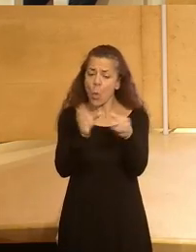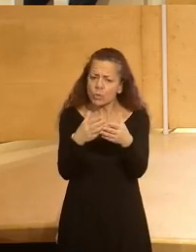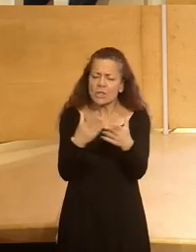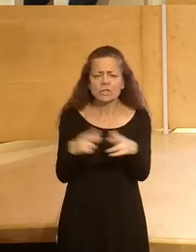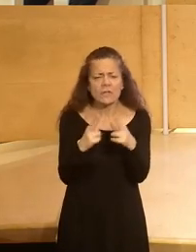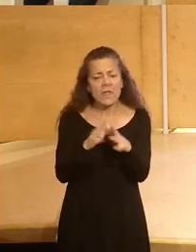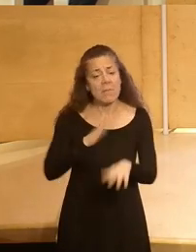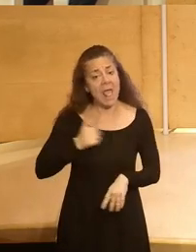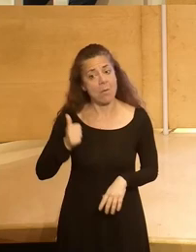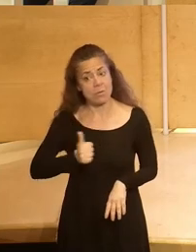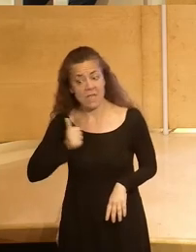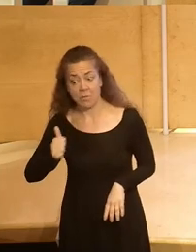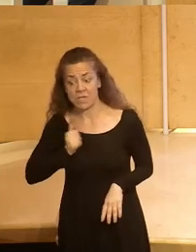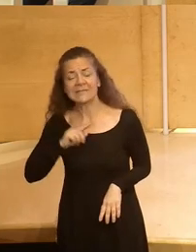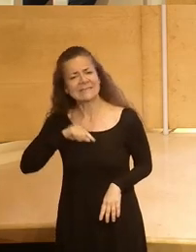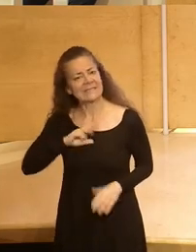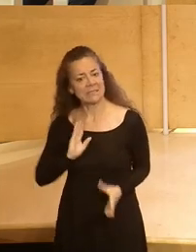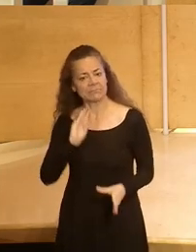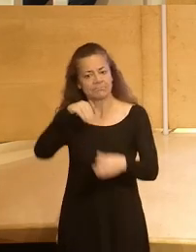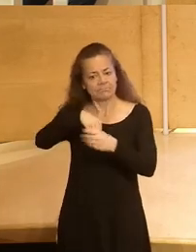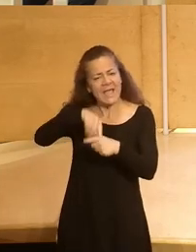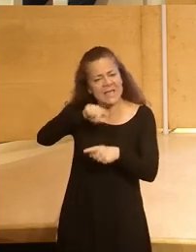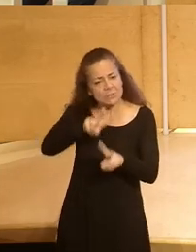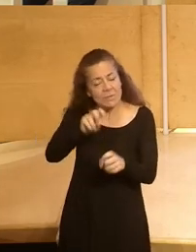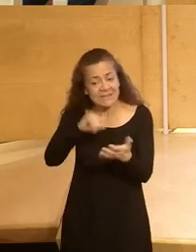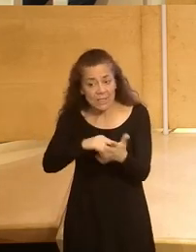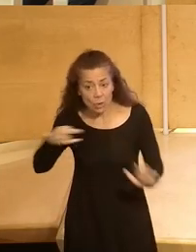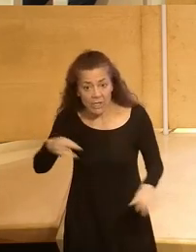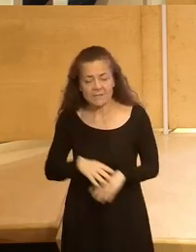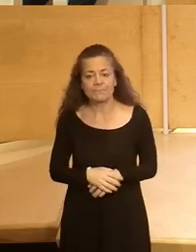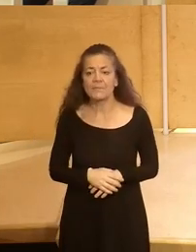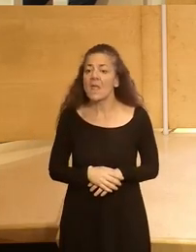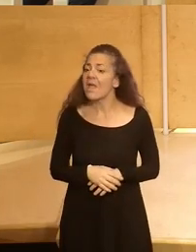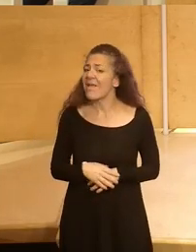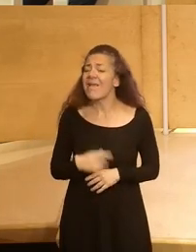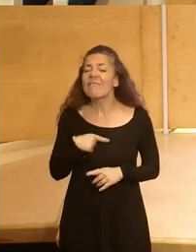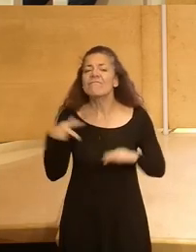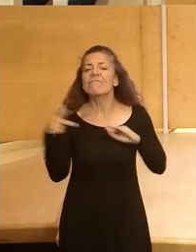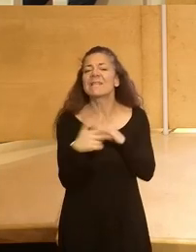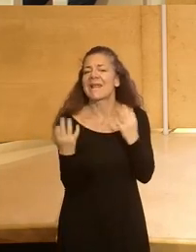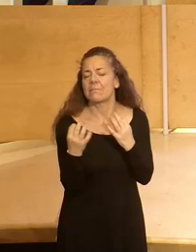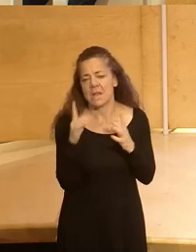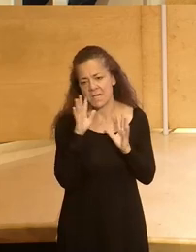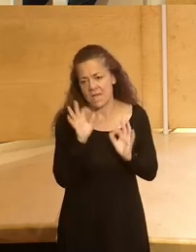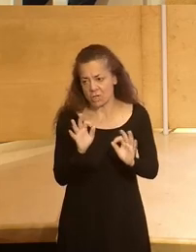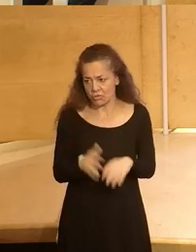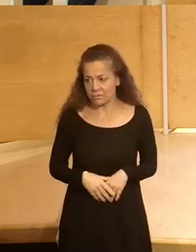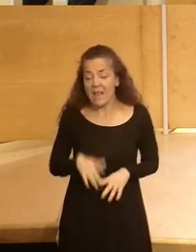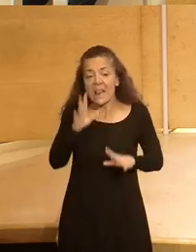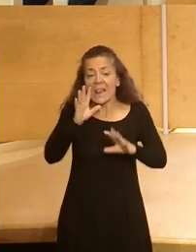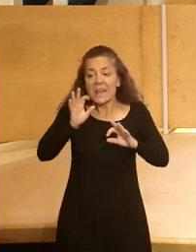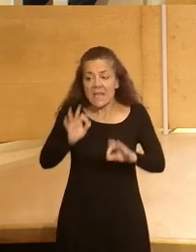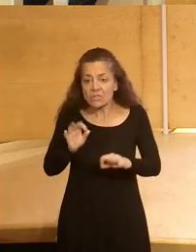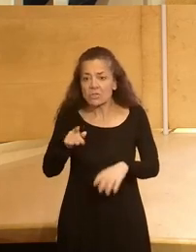sociedad para que pueda aprovechar y sentirse incluida con esas nuevas tecnologías y evitar los riesgos riesgos